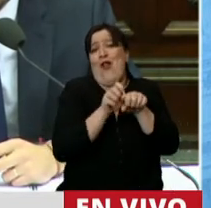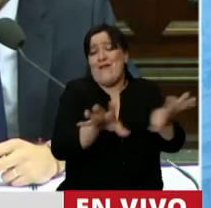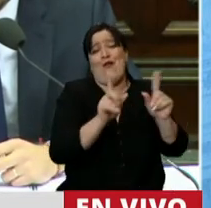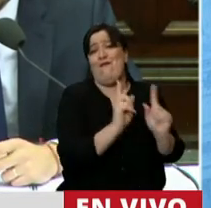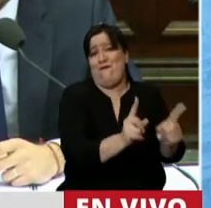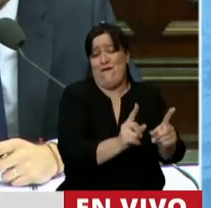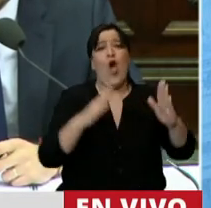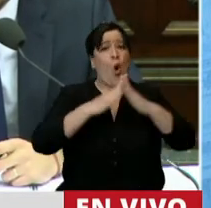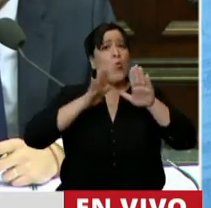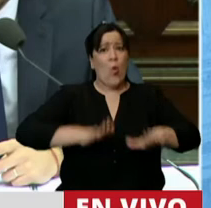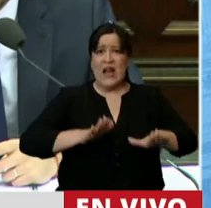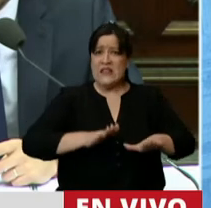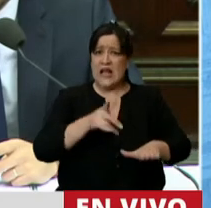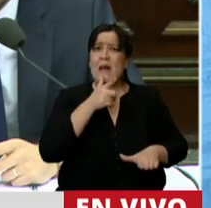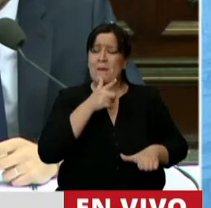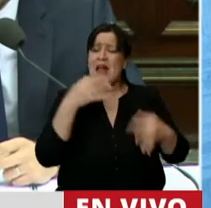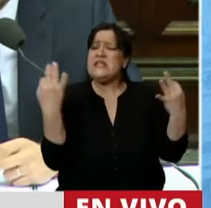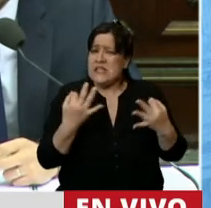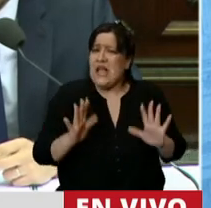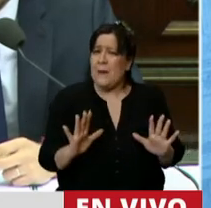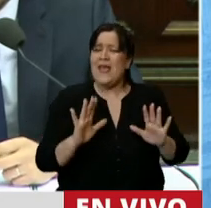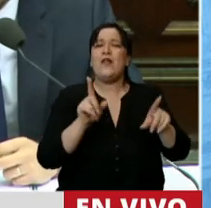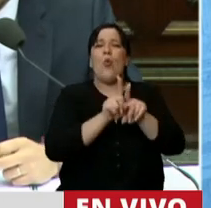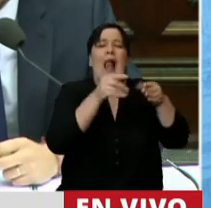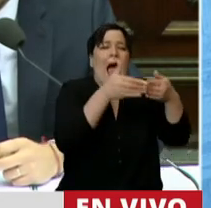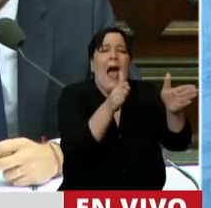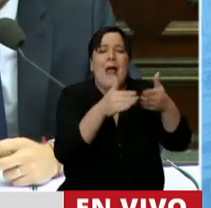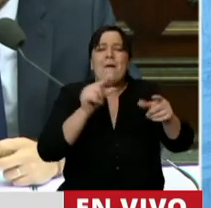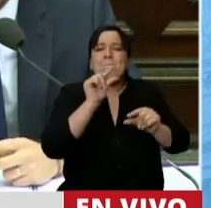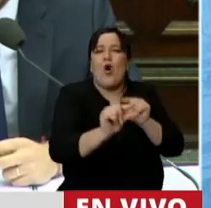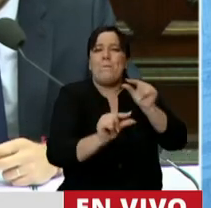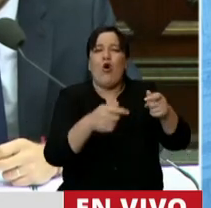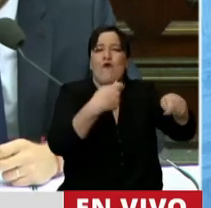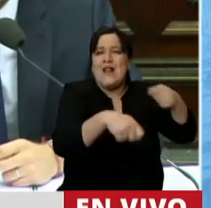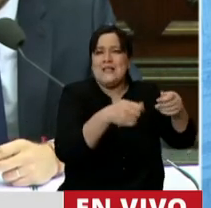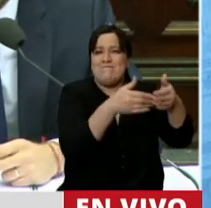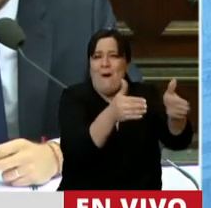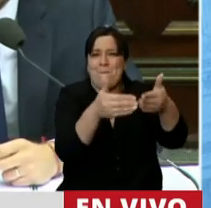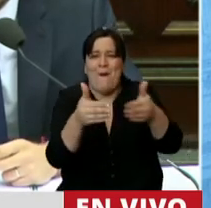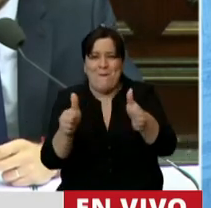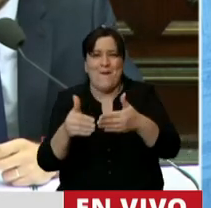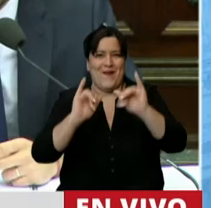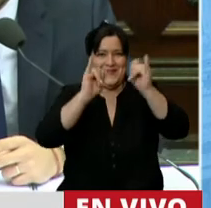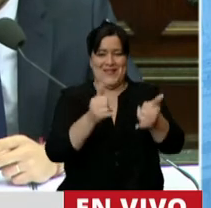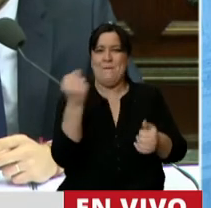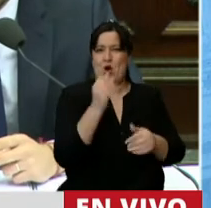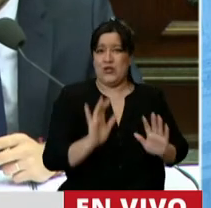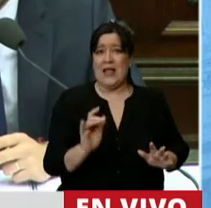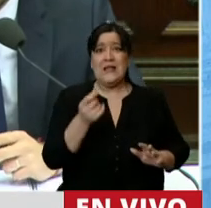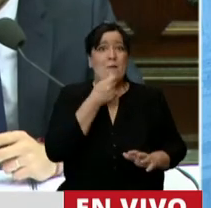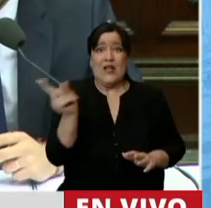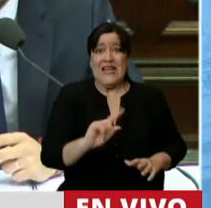la cuarentena me pareció inteligente que tengan que ir abriéndola porque si no lo peor que puede haber es que la gente la termine